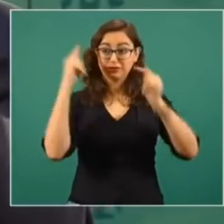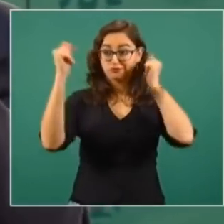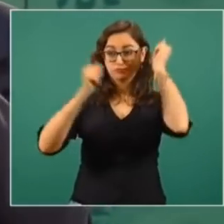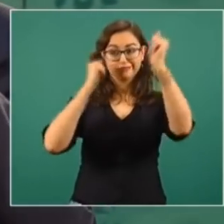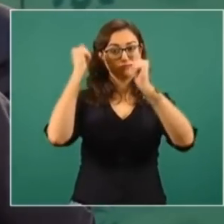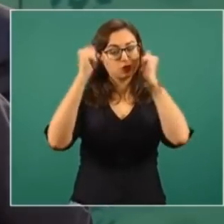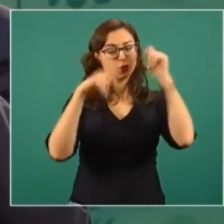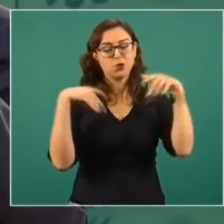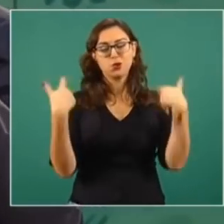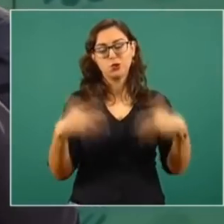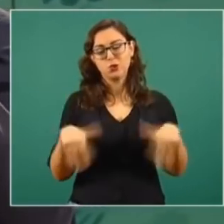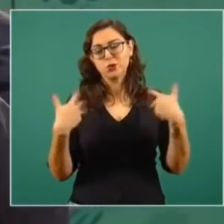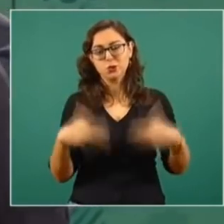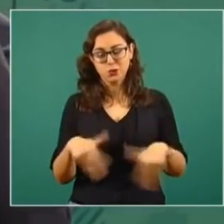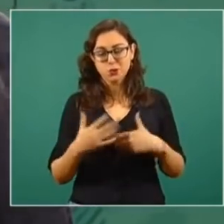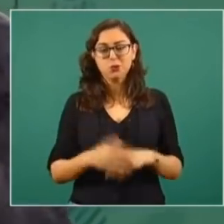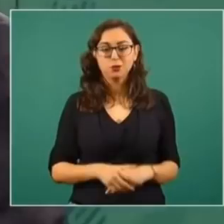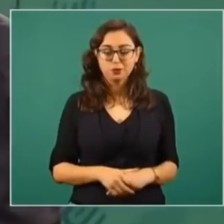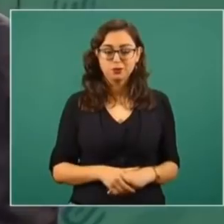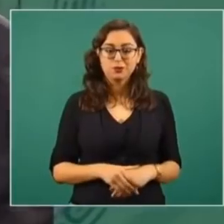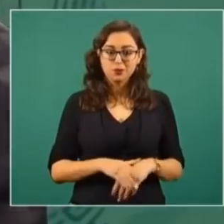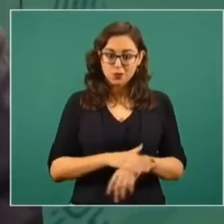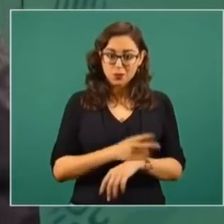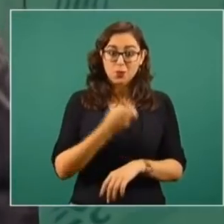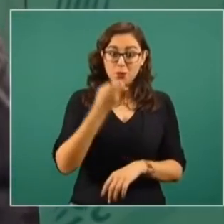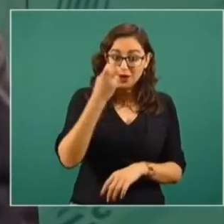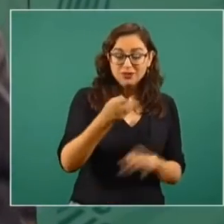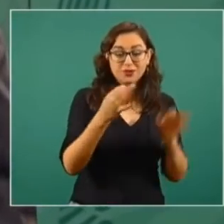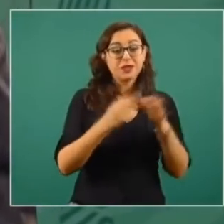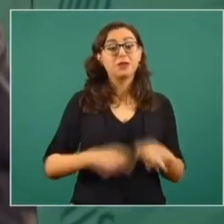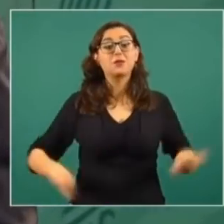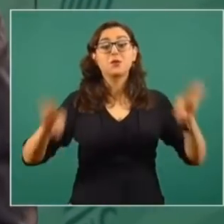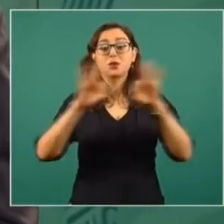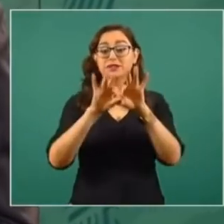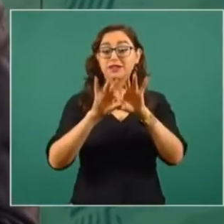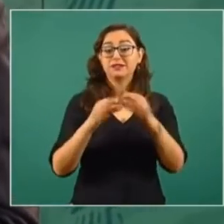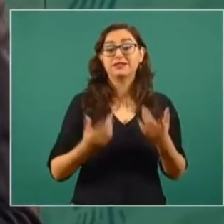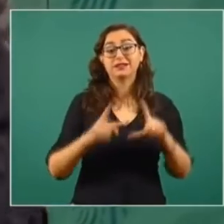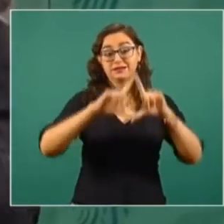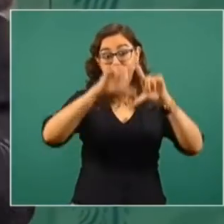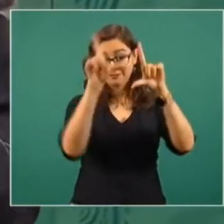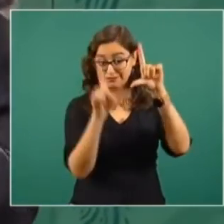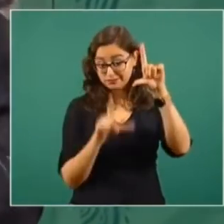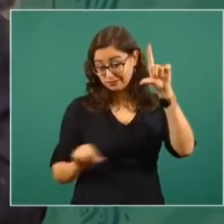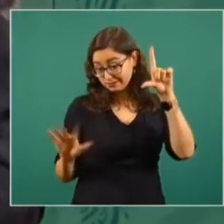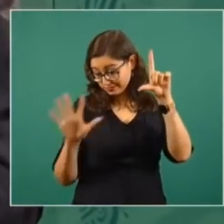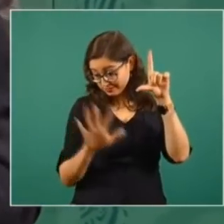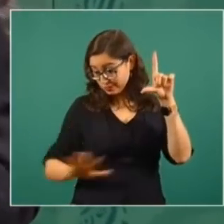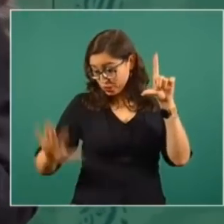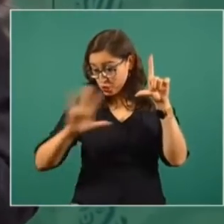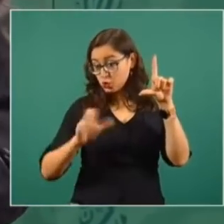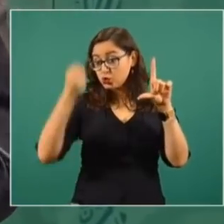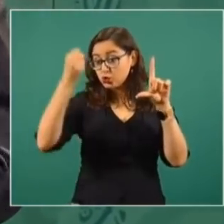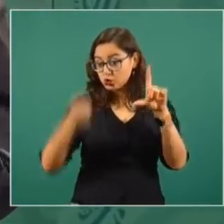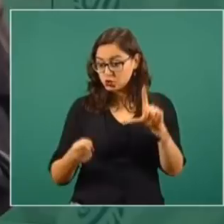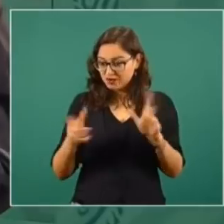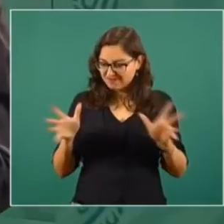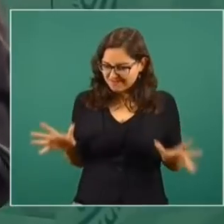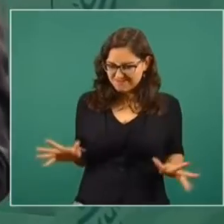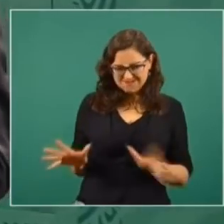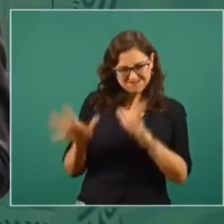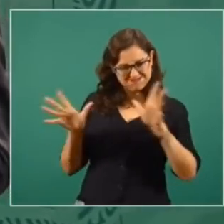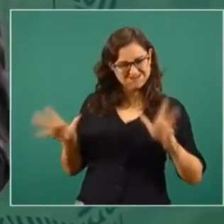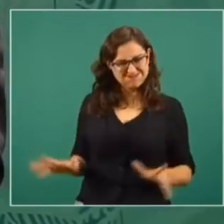importancia del desarrollo del sureste. El sureste, además